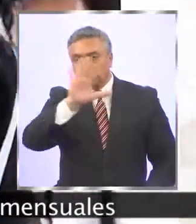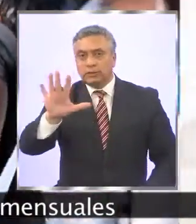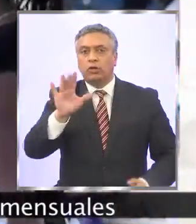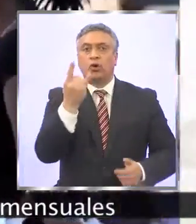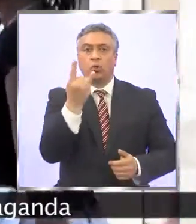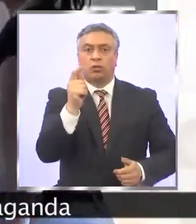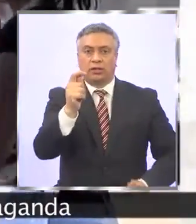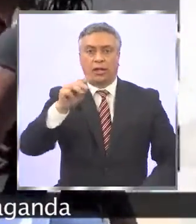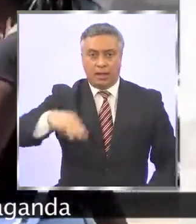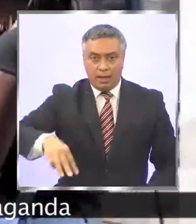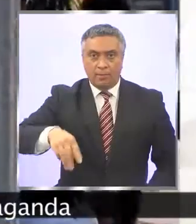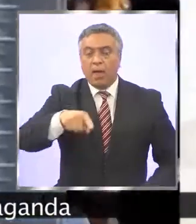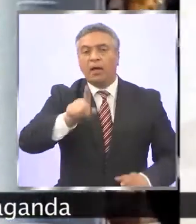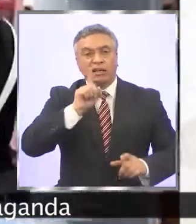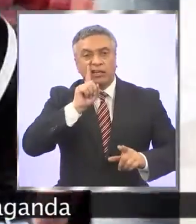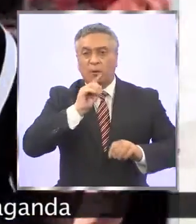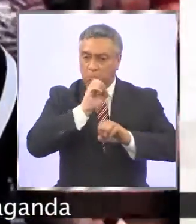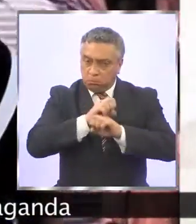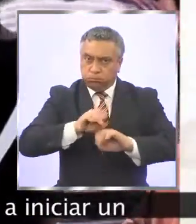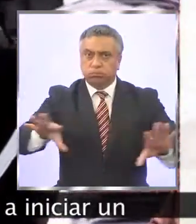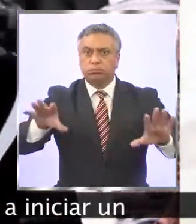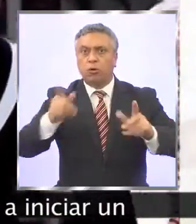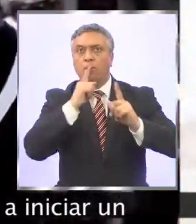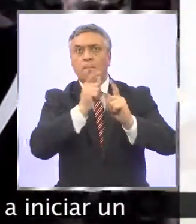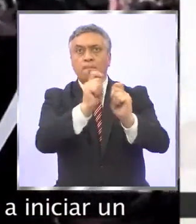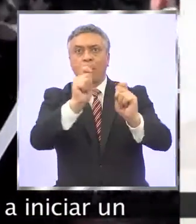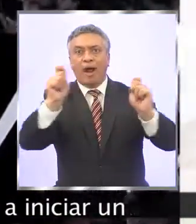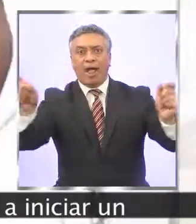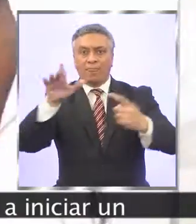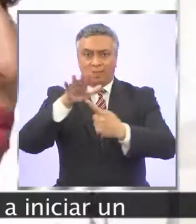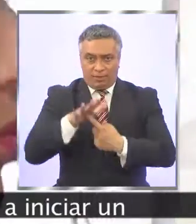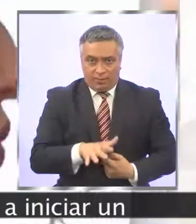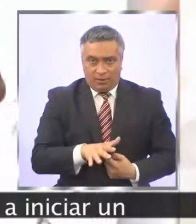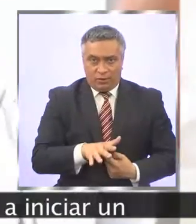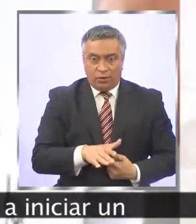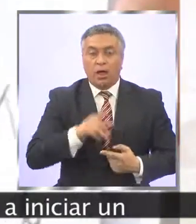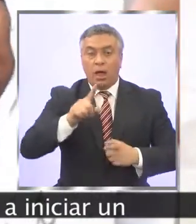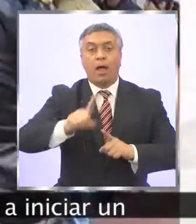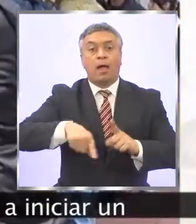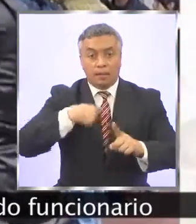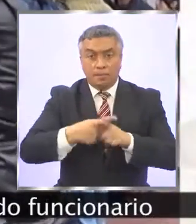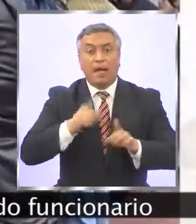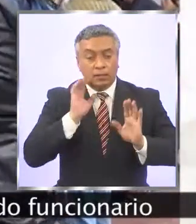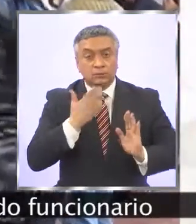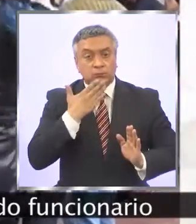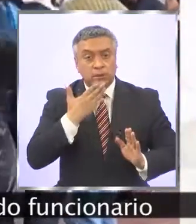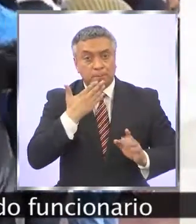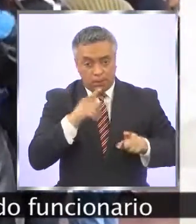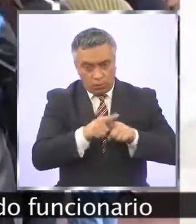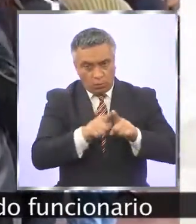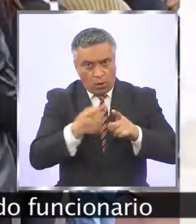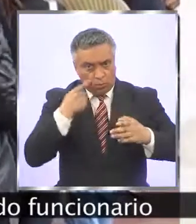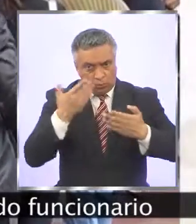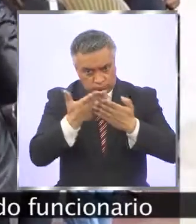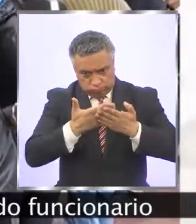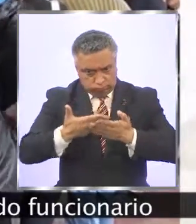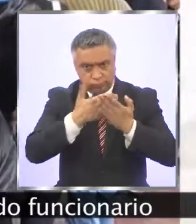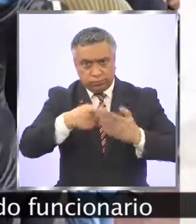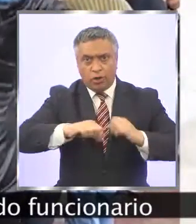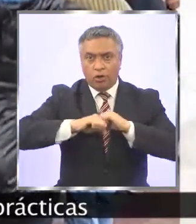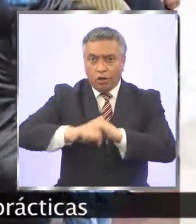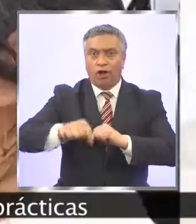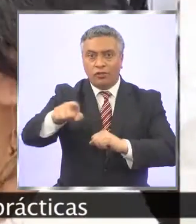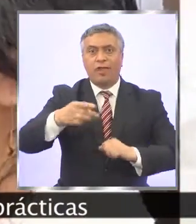tribunales mensuales a quienes difundan propaganda discriminatoria. Obliga además a iniciar un sumario administrativo contra todo